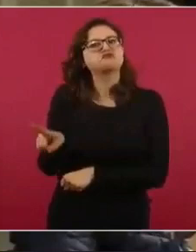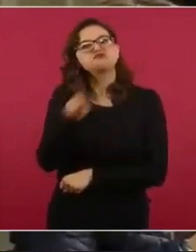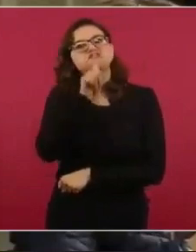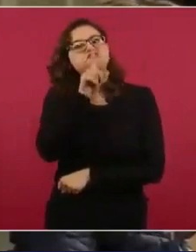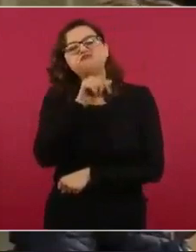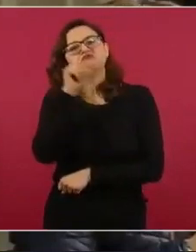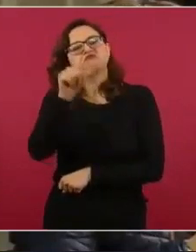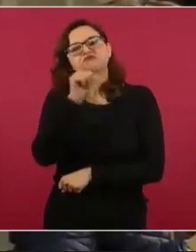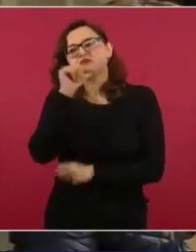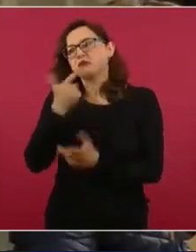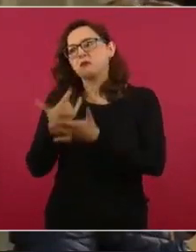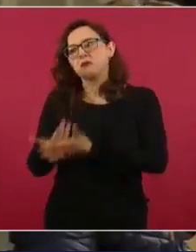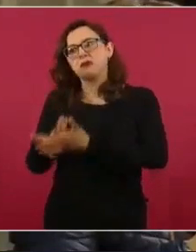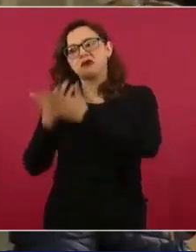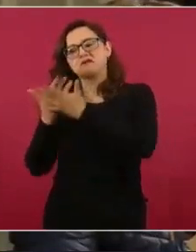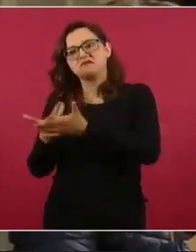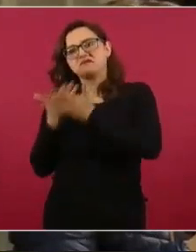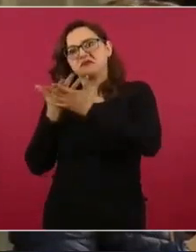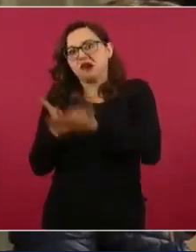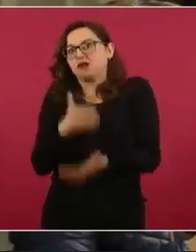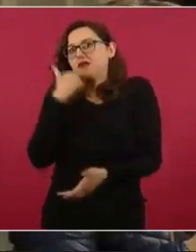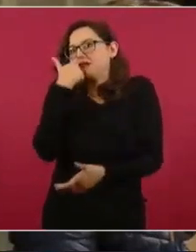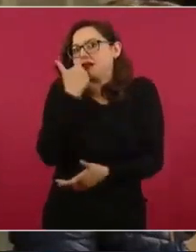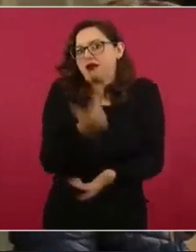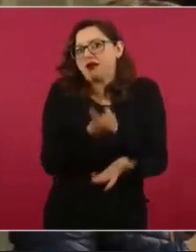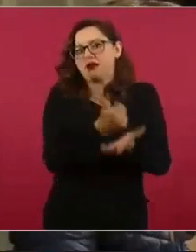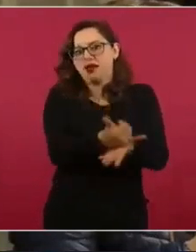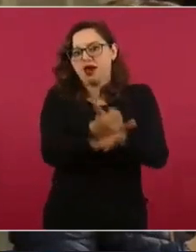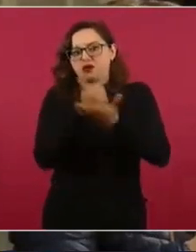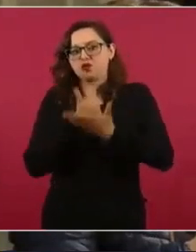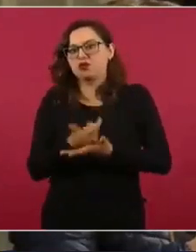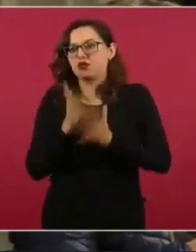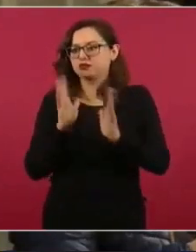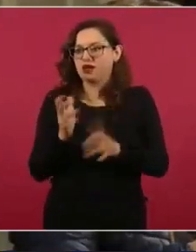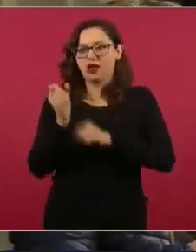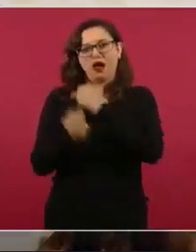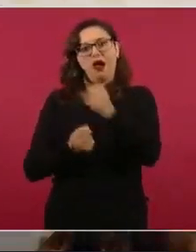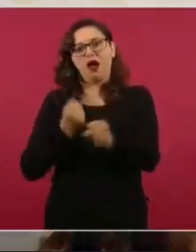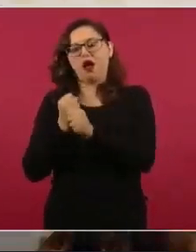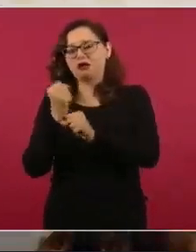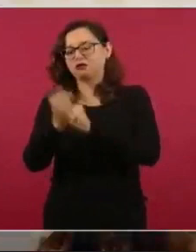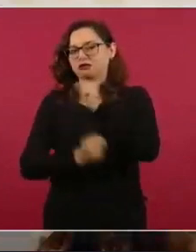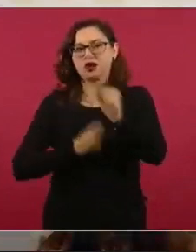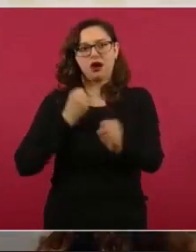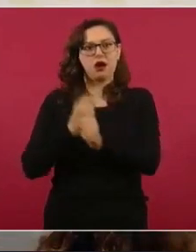sacar ya estas situaciones que de años vienen arrastrando.